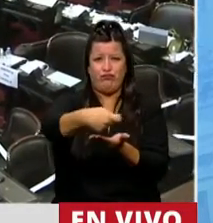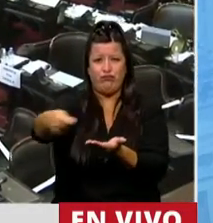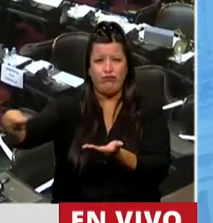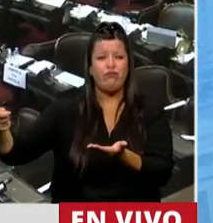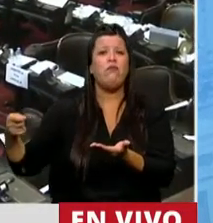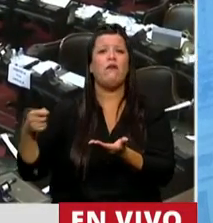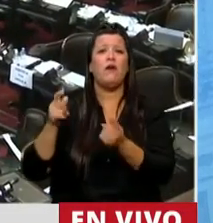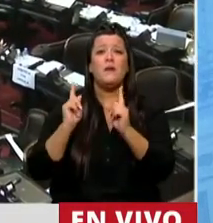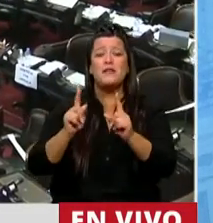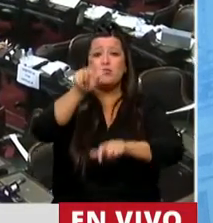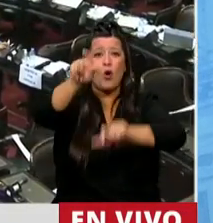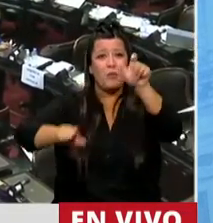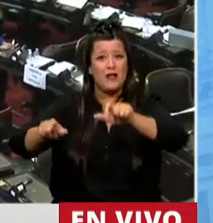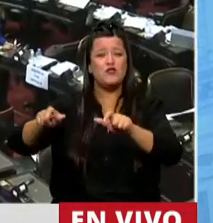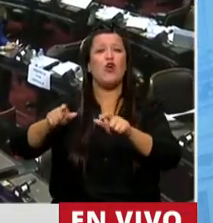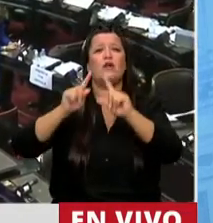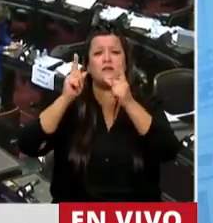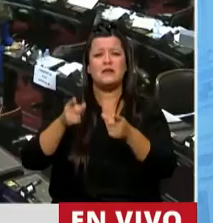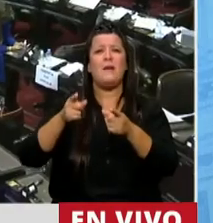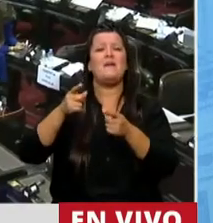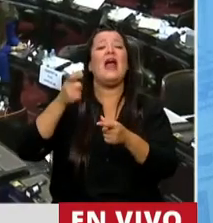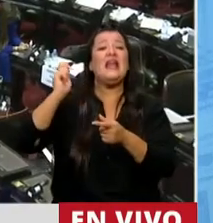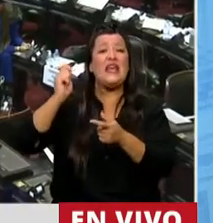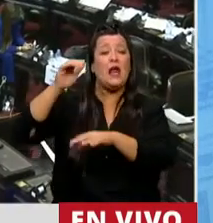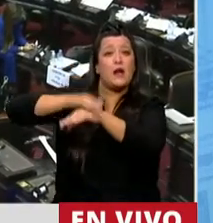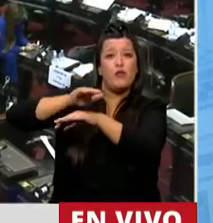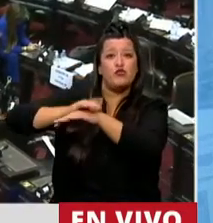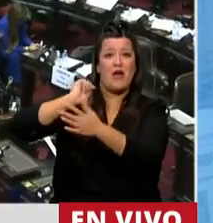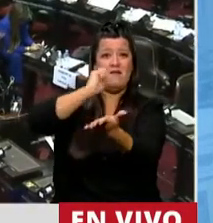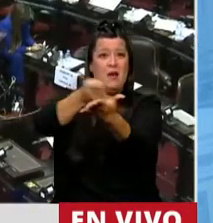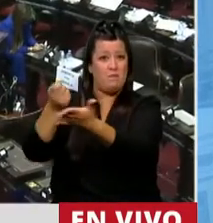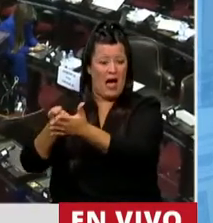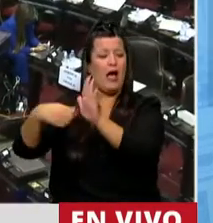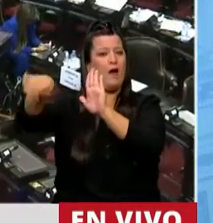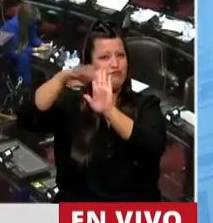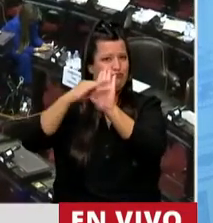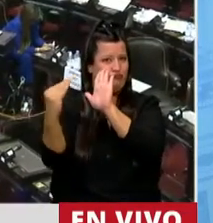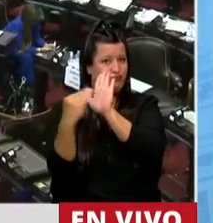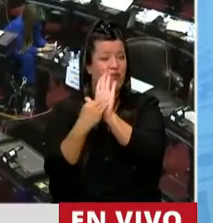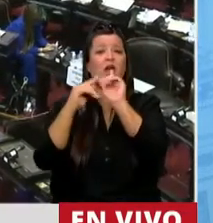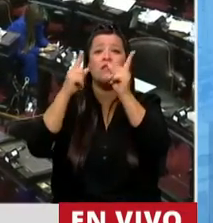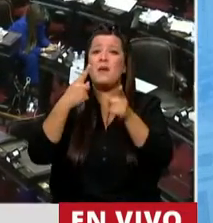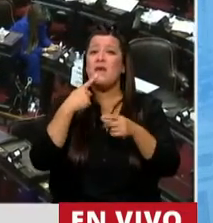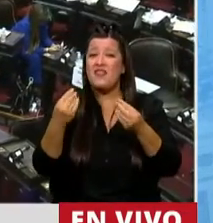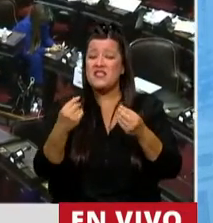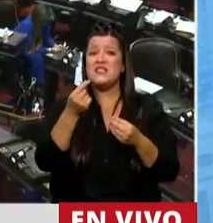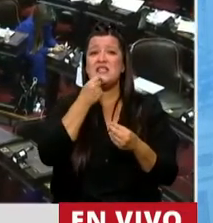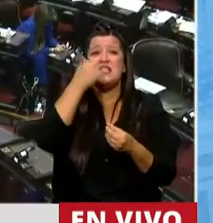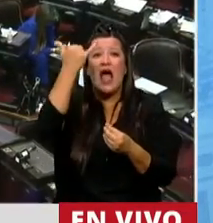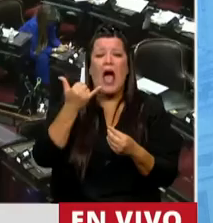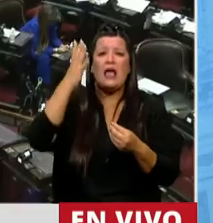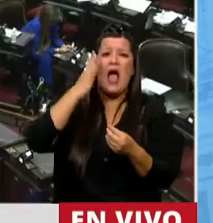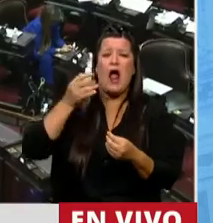los beneficiarios, fija una autoridad de aplicación y establece además que de existir acciones